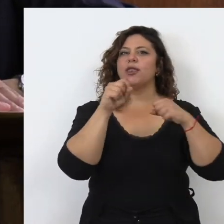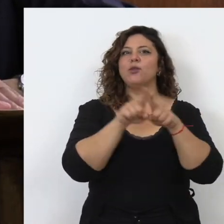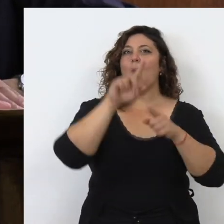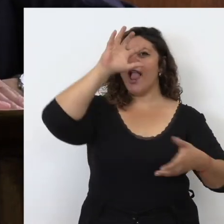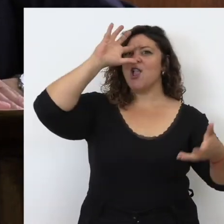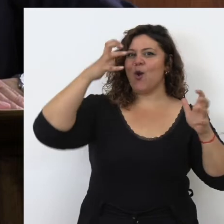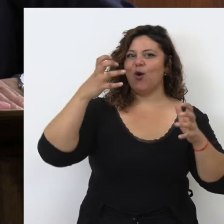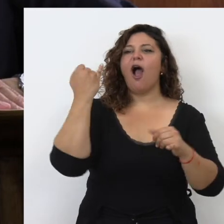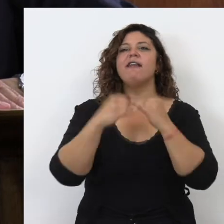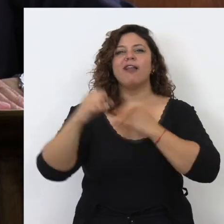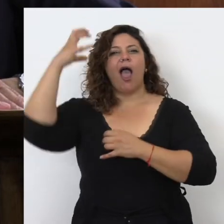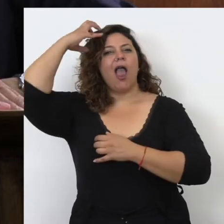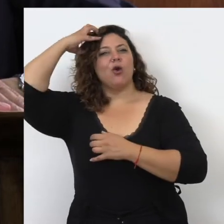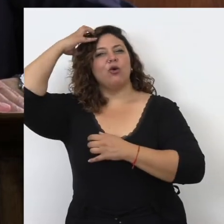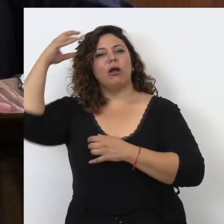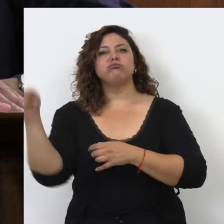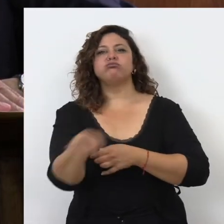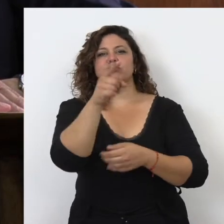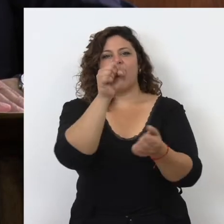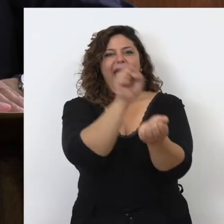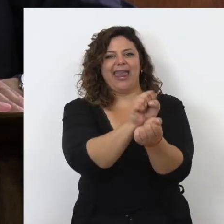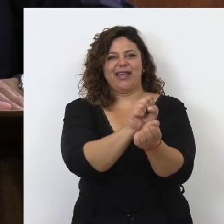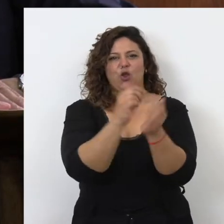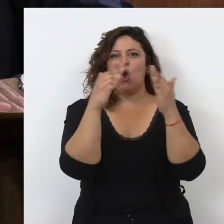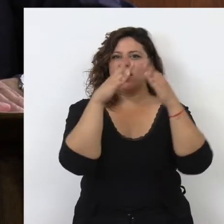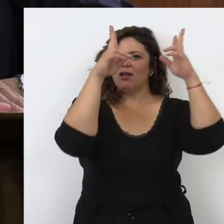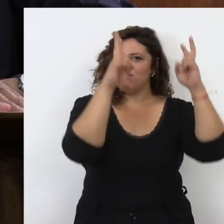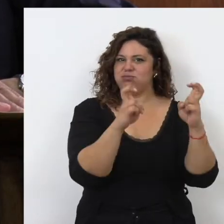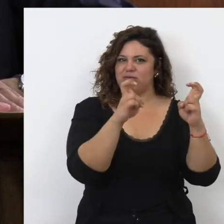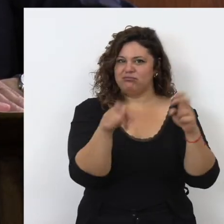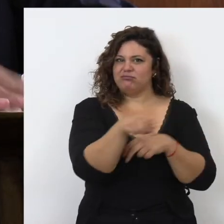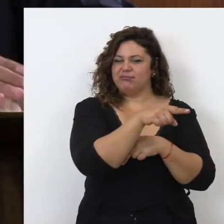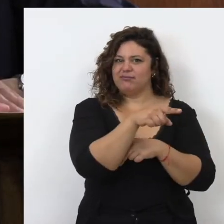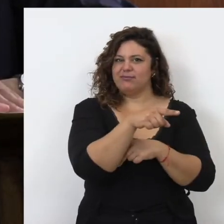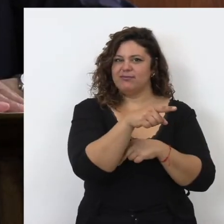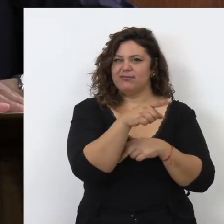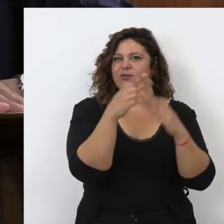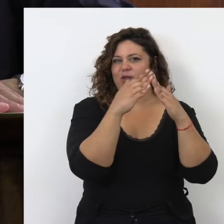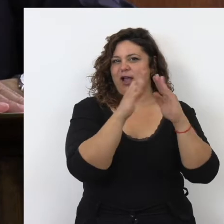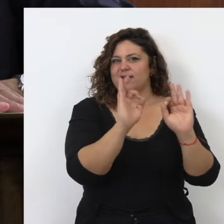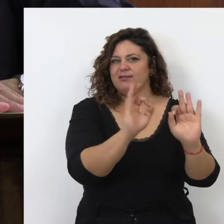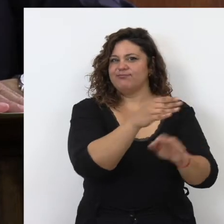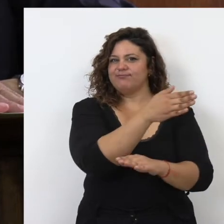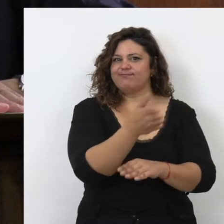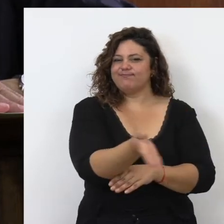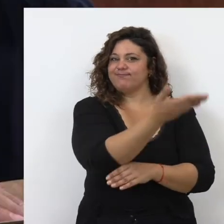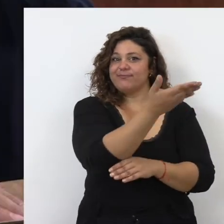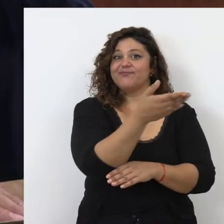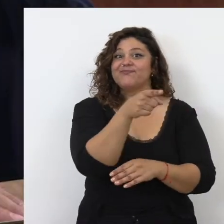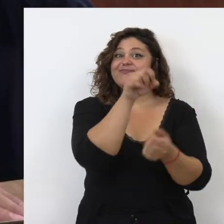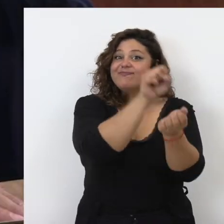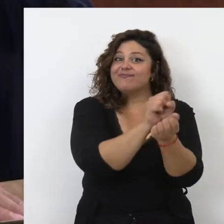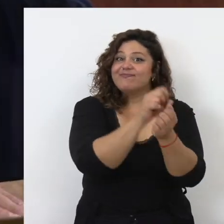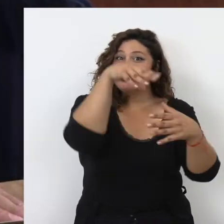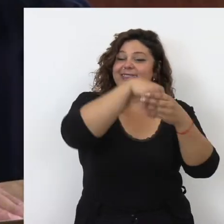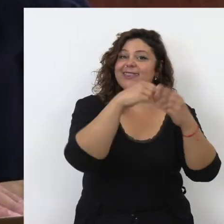de alguna manera, lo tuviera recluido con arresto domiciliario en una residencia determinada por él. Ese